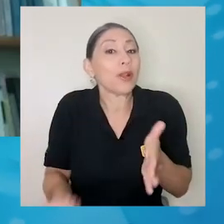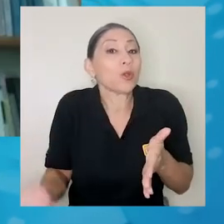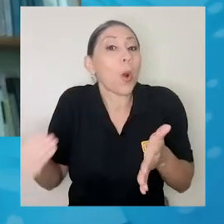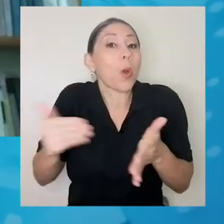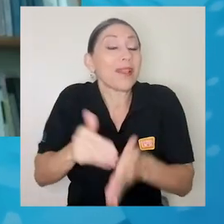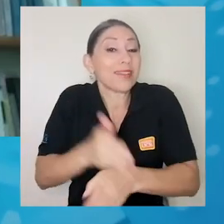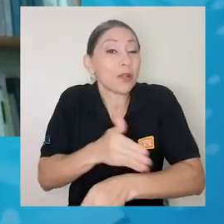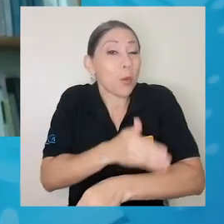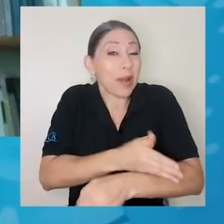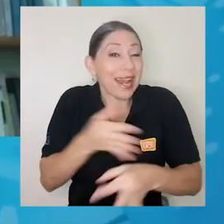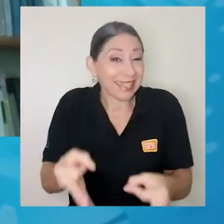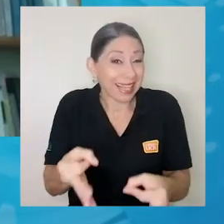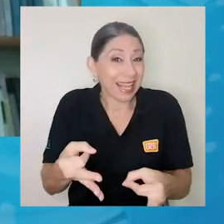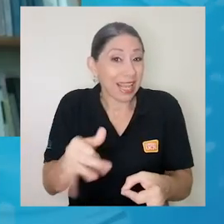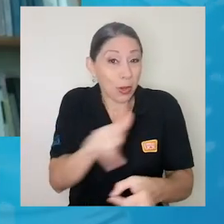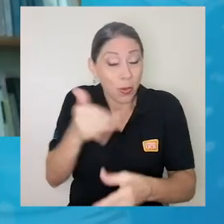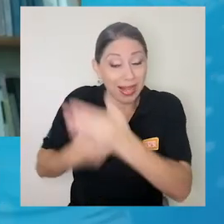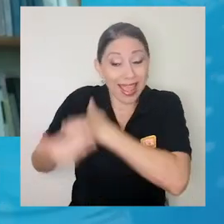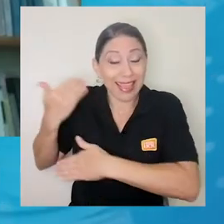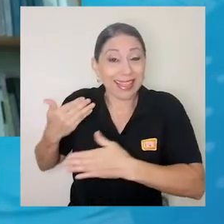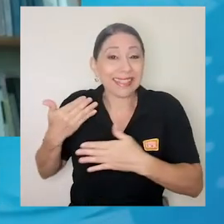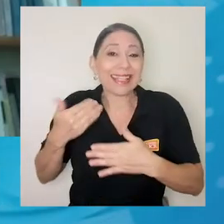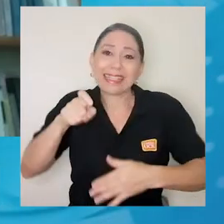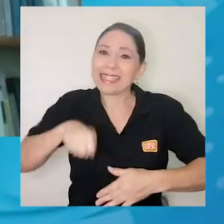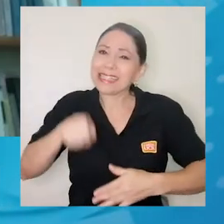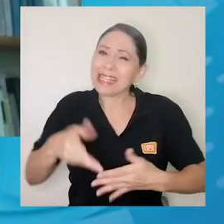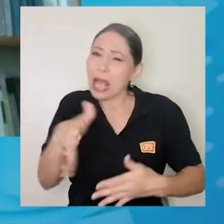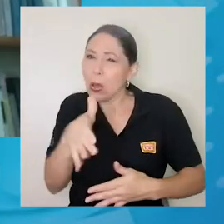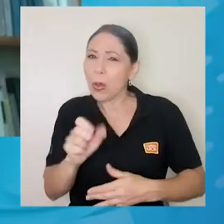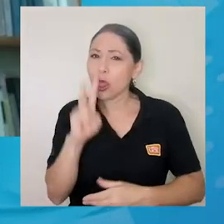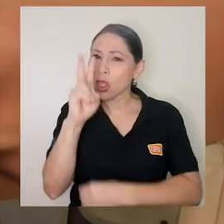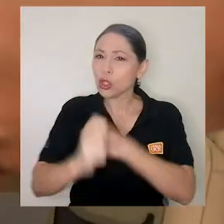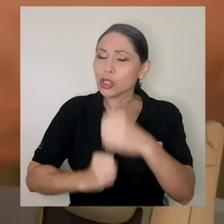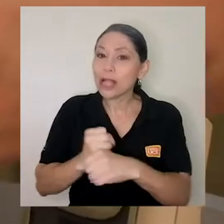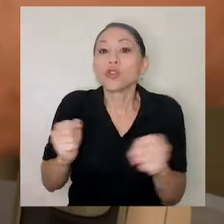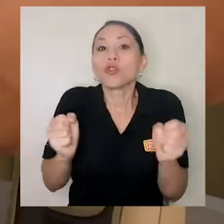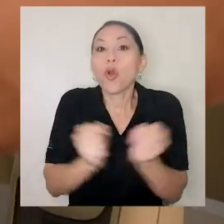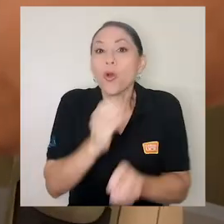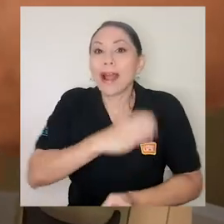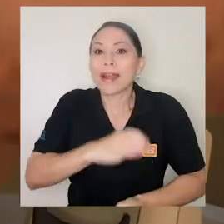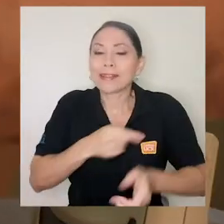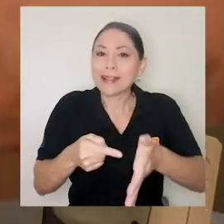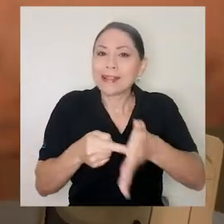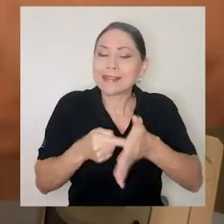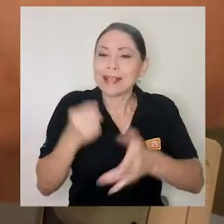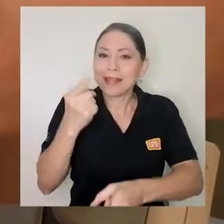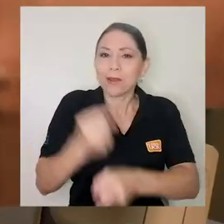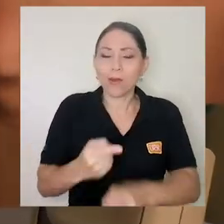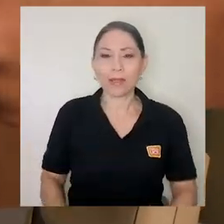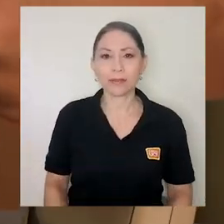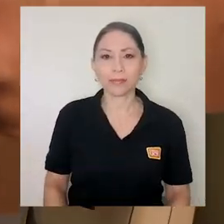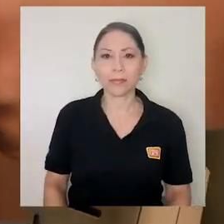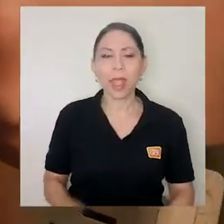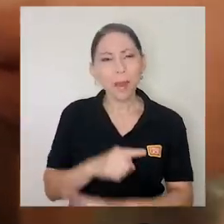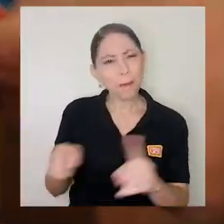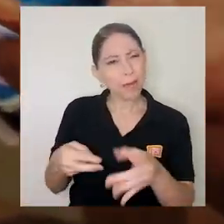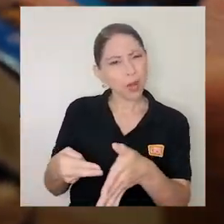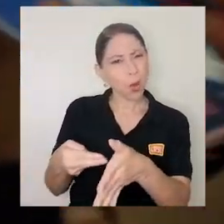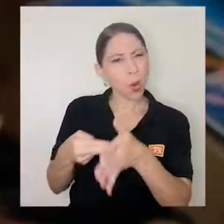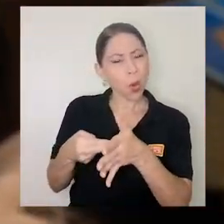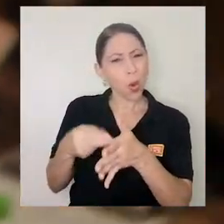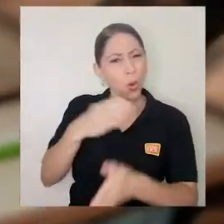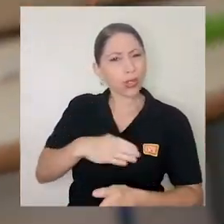empleo previos. Por lo menos dos años sí se establecen las condiciones adecuadas. Pero entonces, ¿cuáles son las condiciones